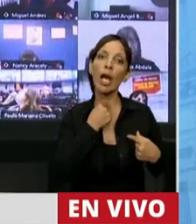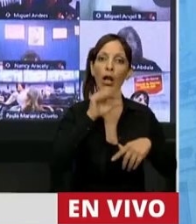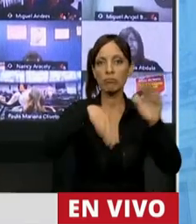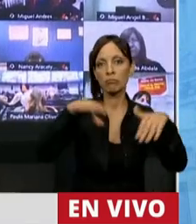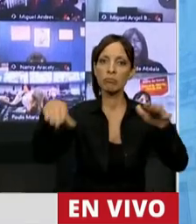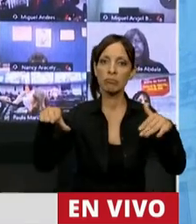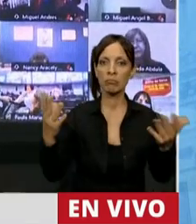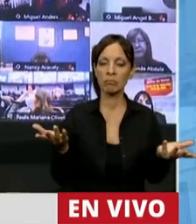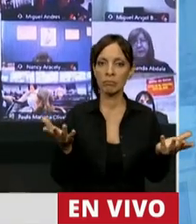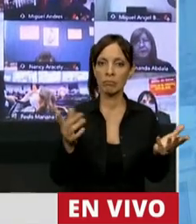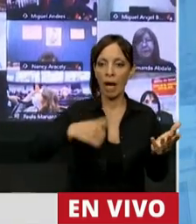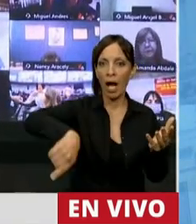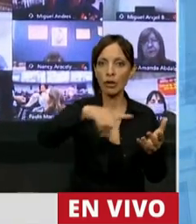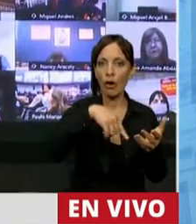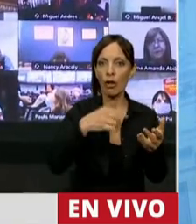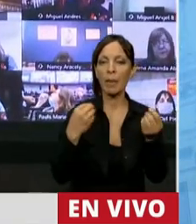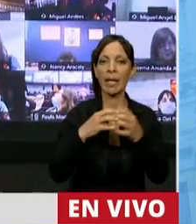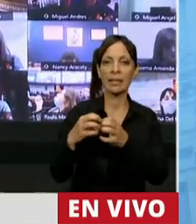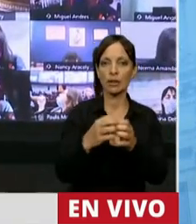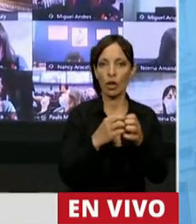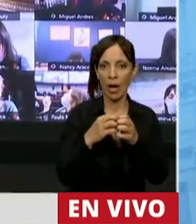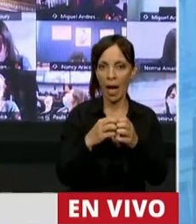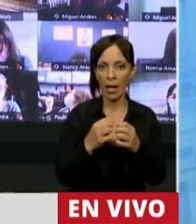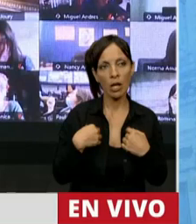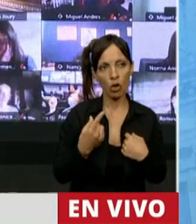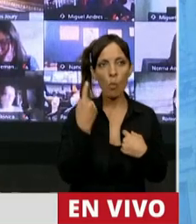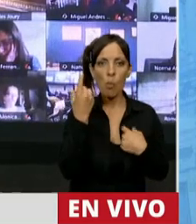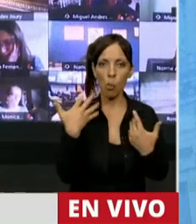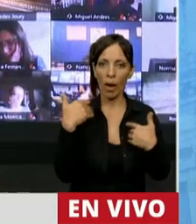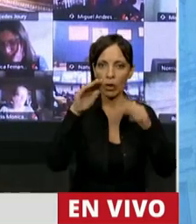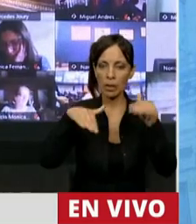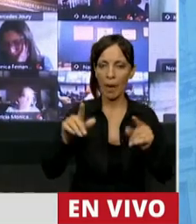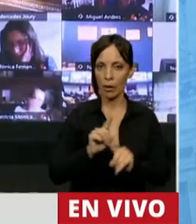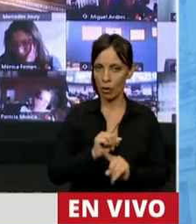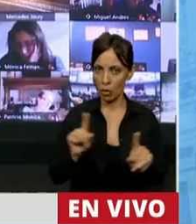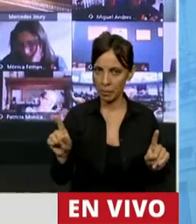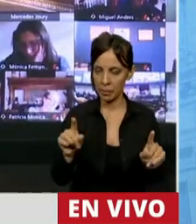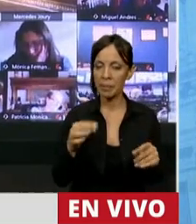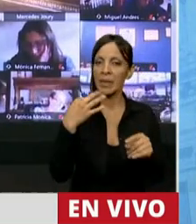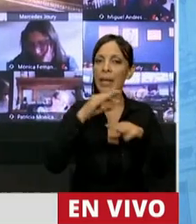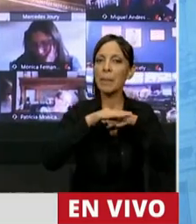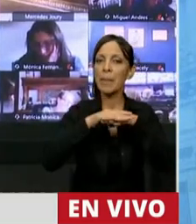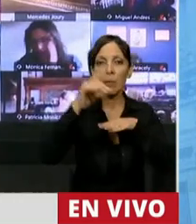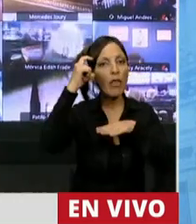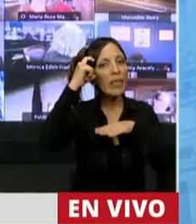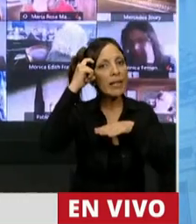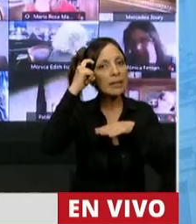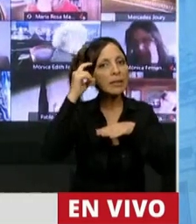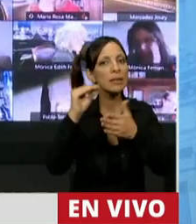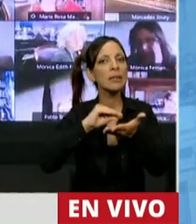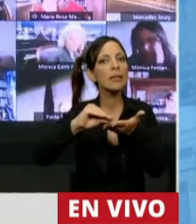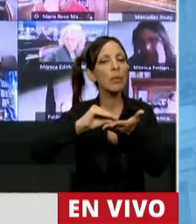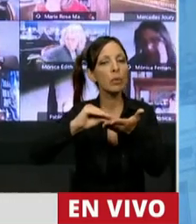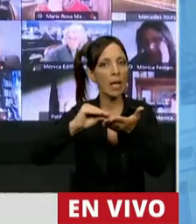del cuerpo a sesionar, o al menos a la solicitud de sesión. Se estableció un número que